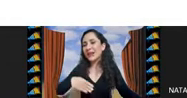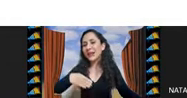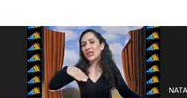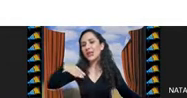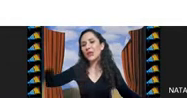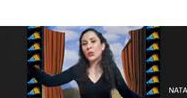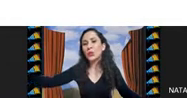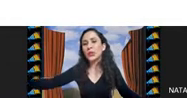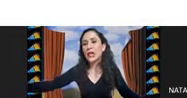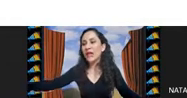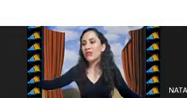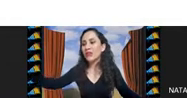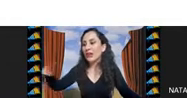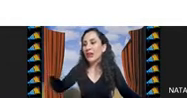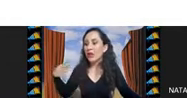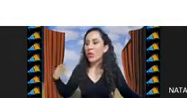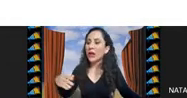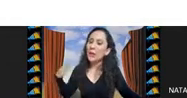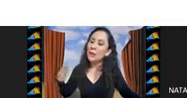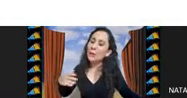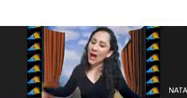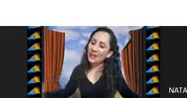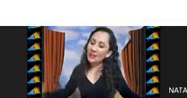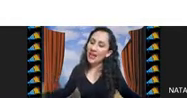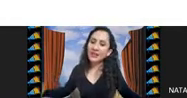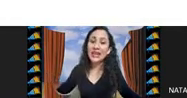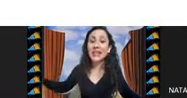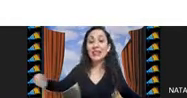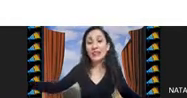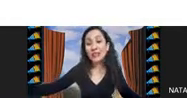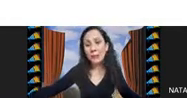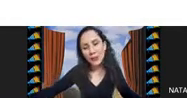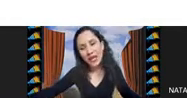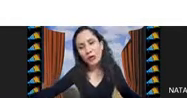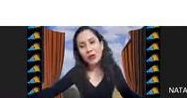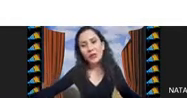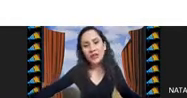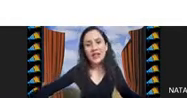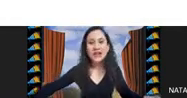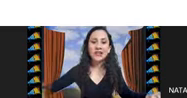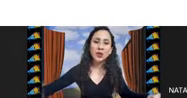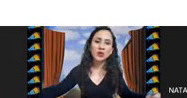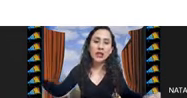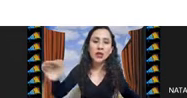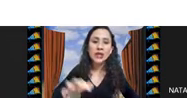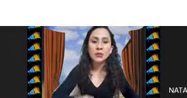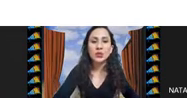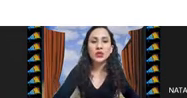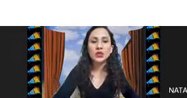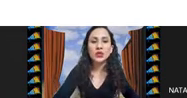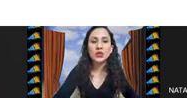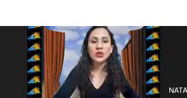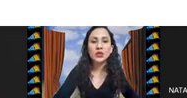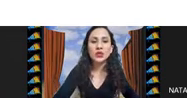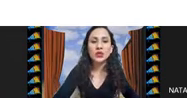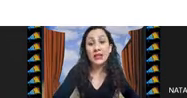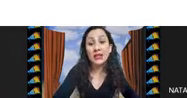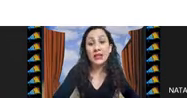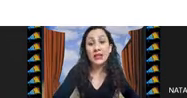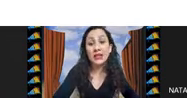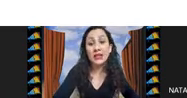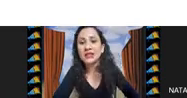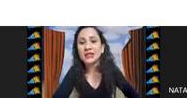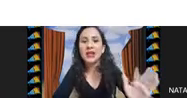marcan la dificultad o que impactan en el desempeño final de los algoritmos y entonces